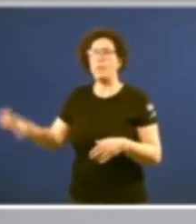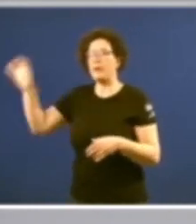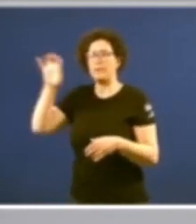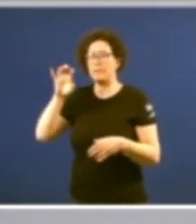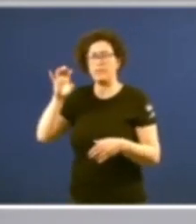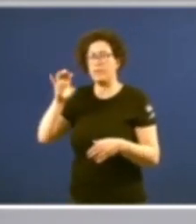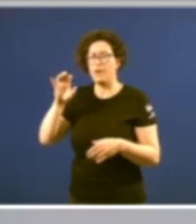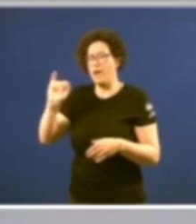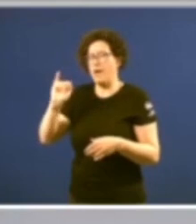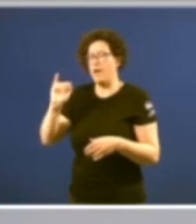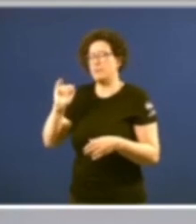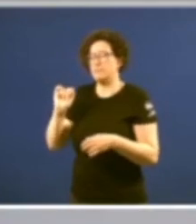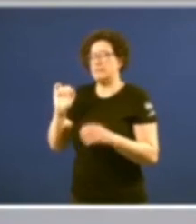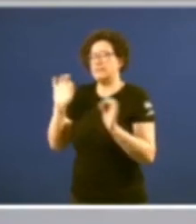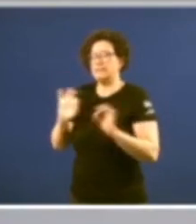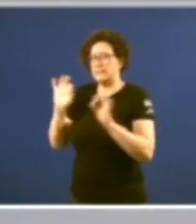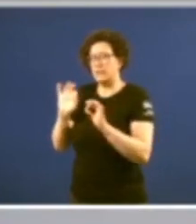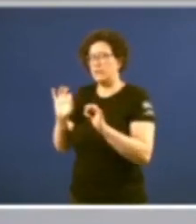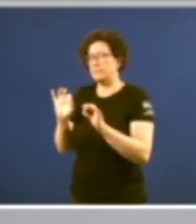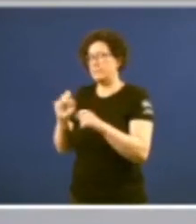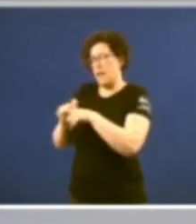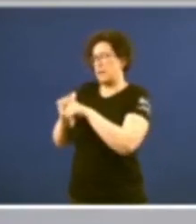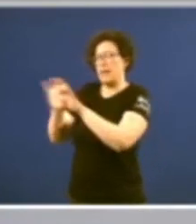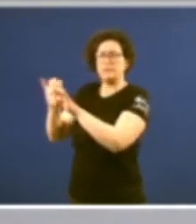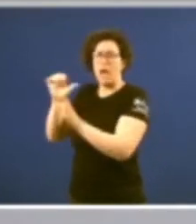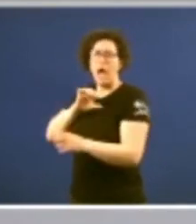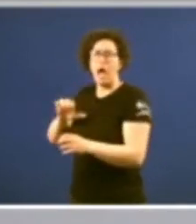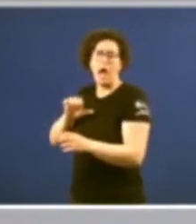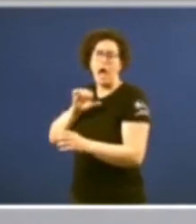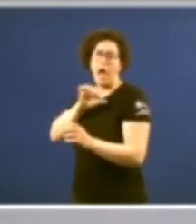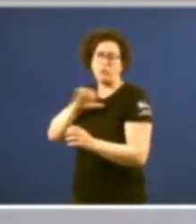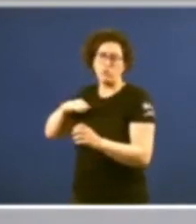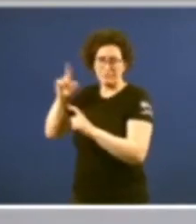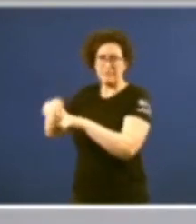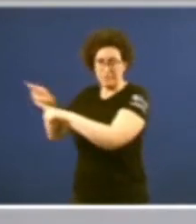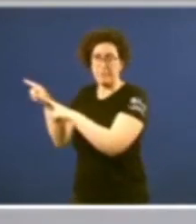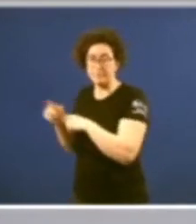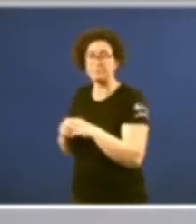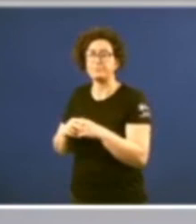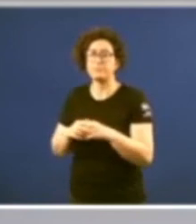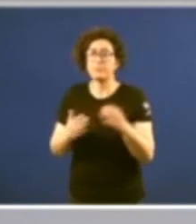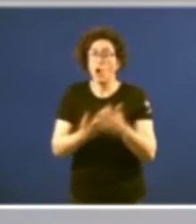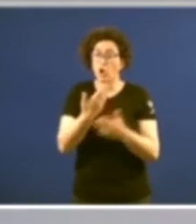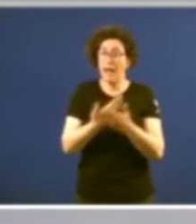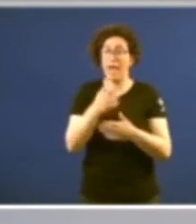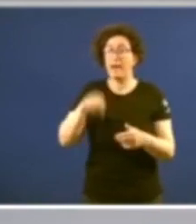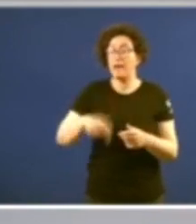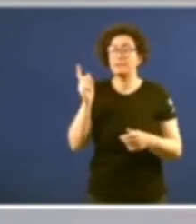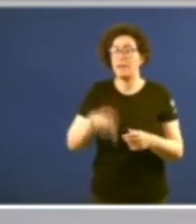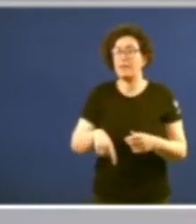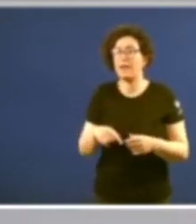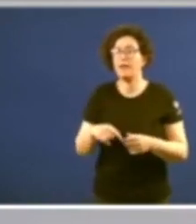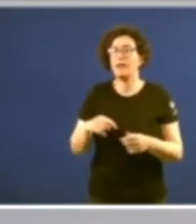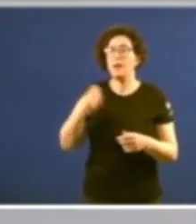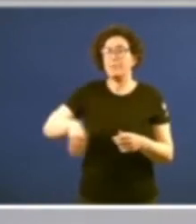discute a súa vocación autonomista pois ben unha xornada que contou tamén coa presencia significativa do